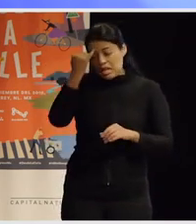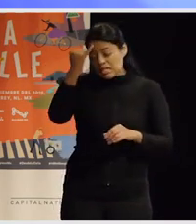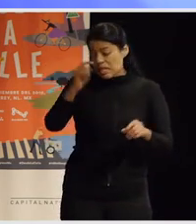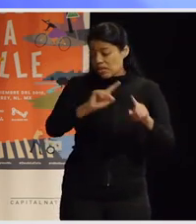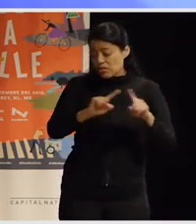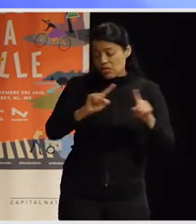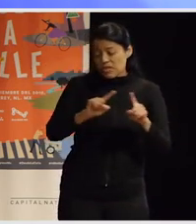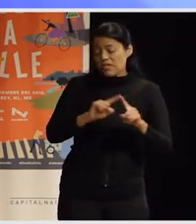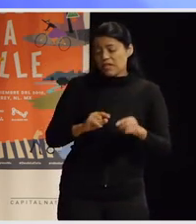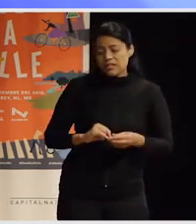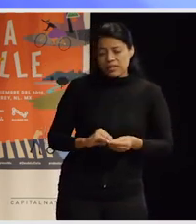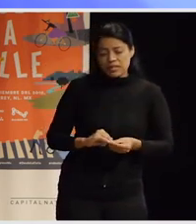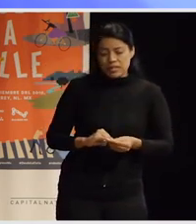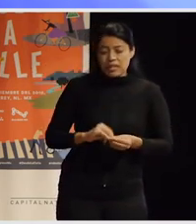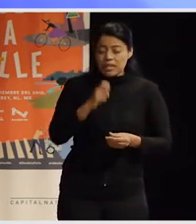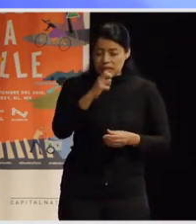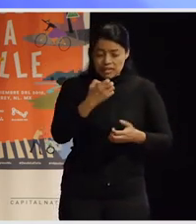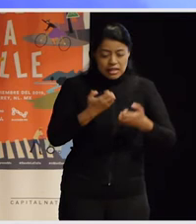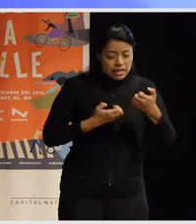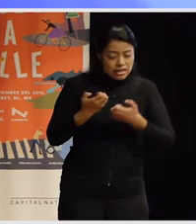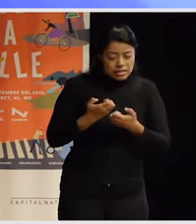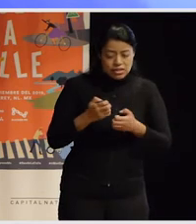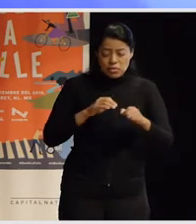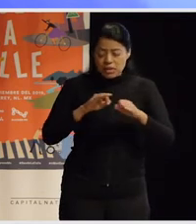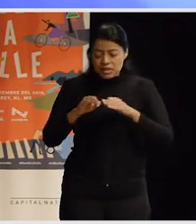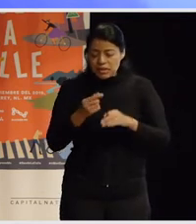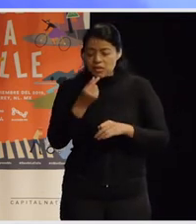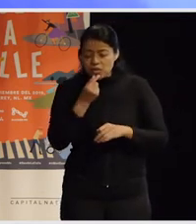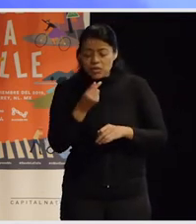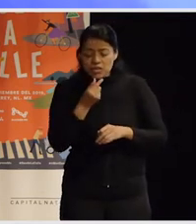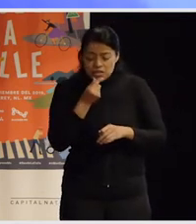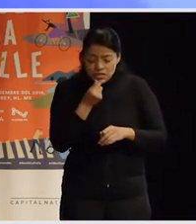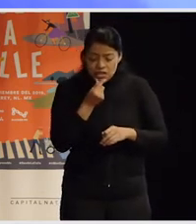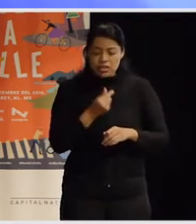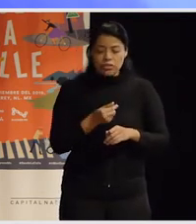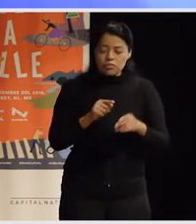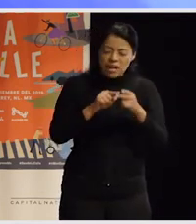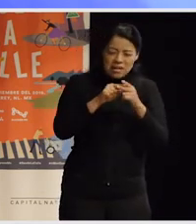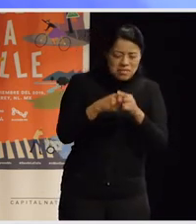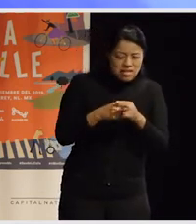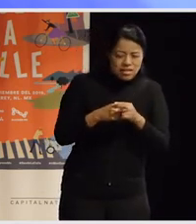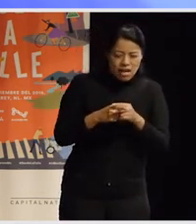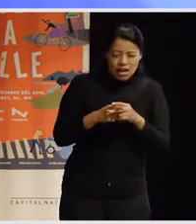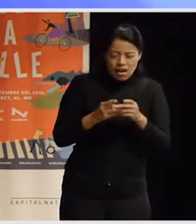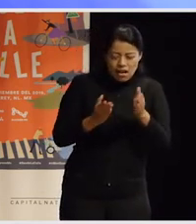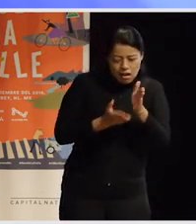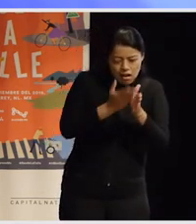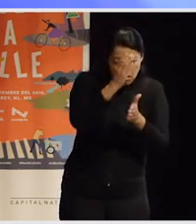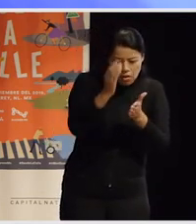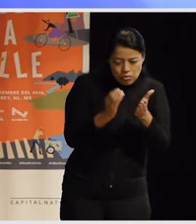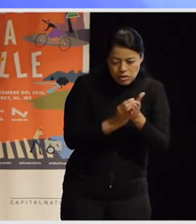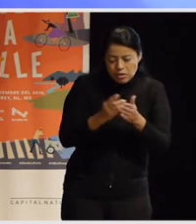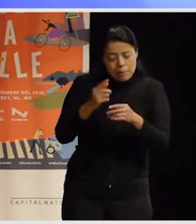Entonces, ahí también para estar haciendo ese ejercicio con niños y niñas para empezar a construir ciudades para todo